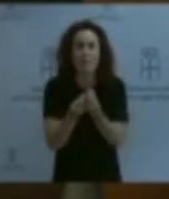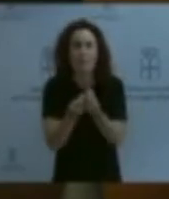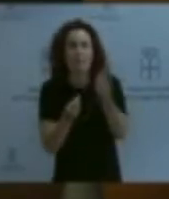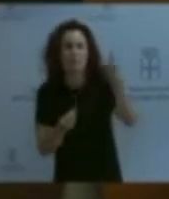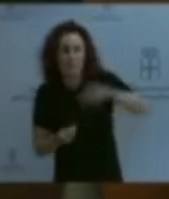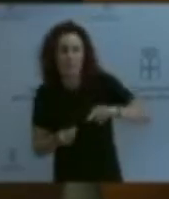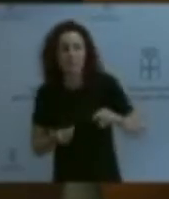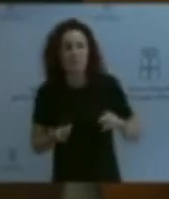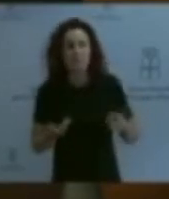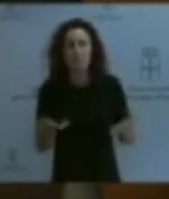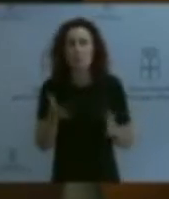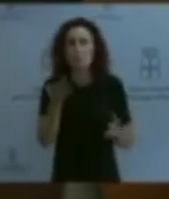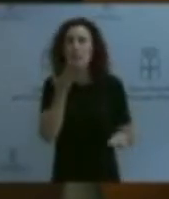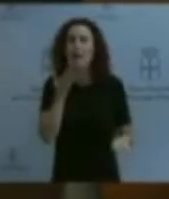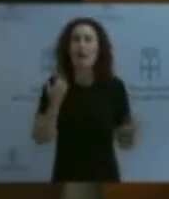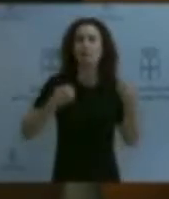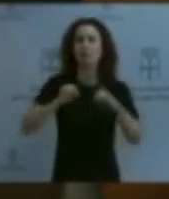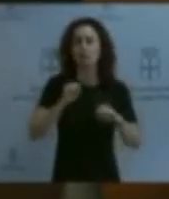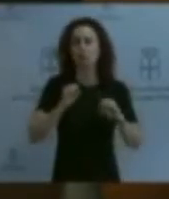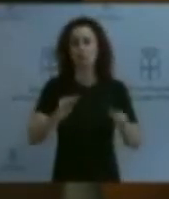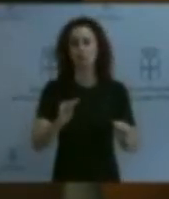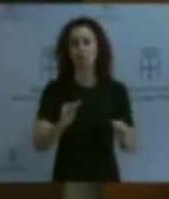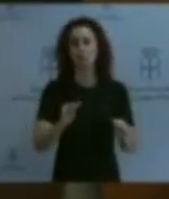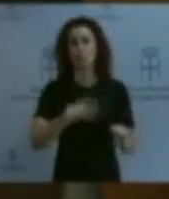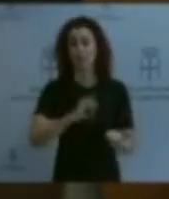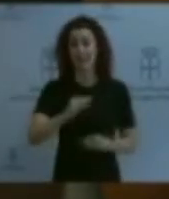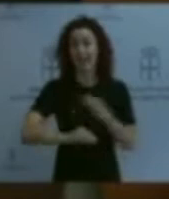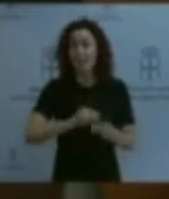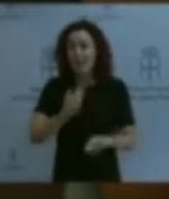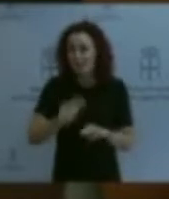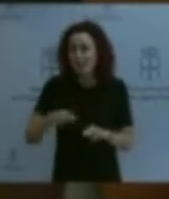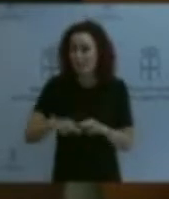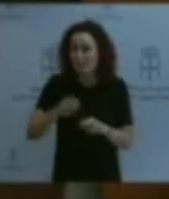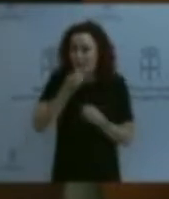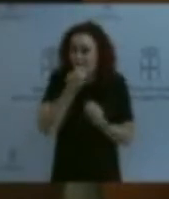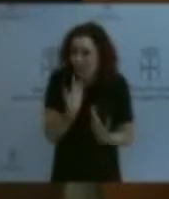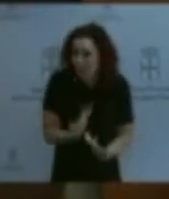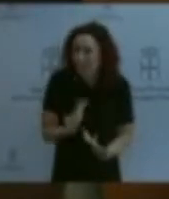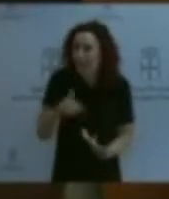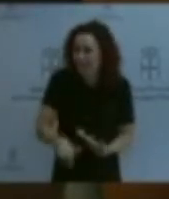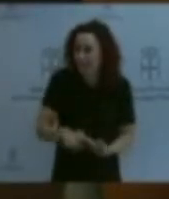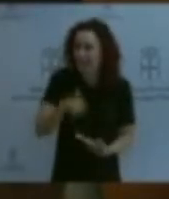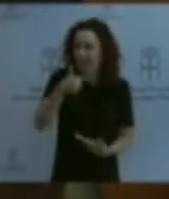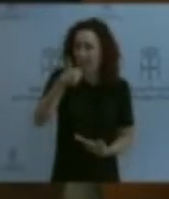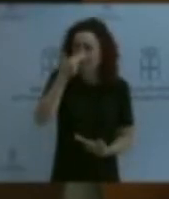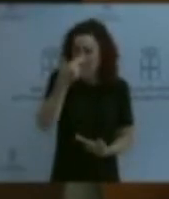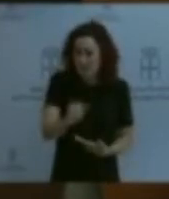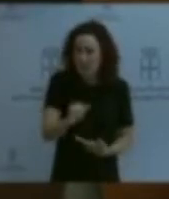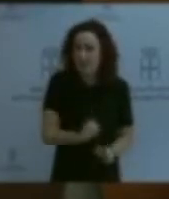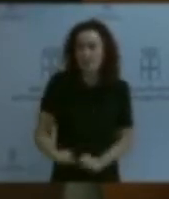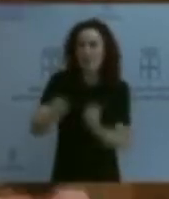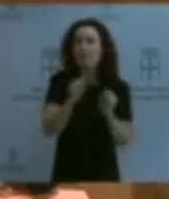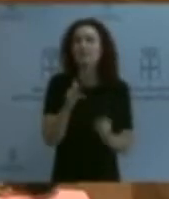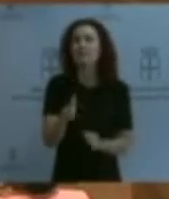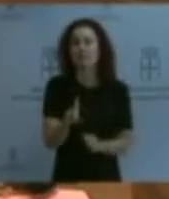en una comunidad en la que se pueden hacer cosas interesantes e importantes, precisamente si se dice defender los derechos de los y las docentes y los derechos del alumnado,